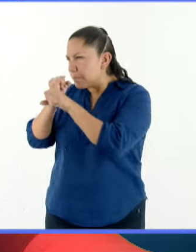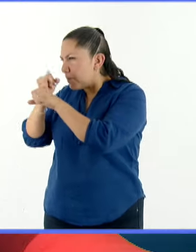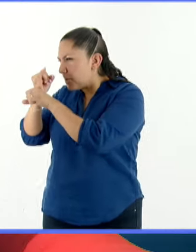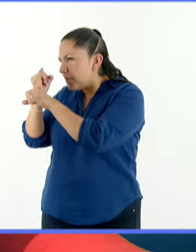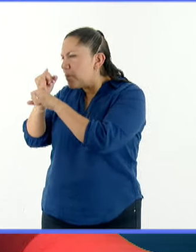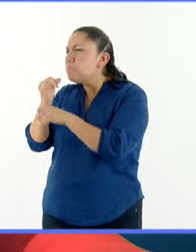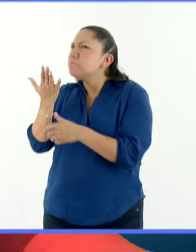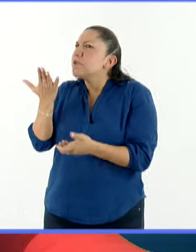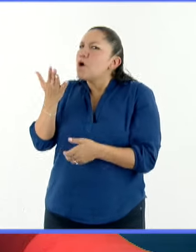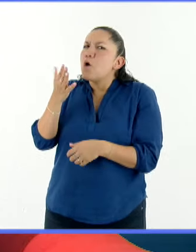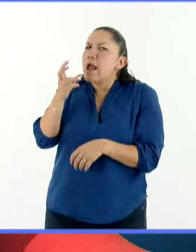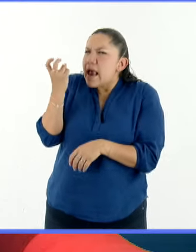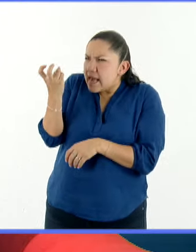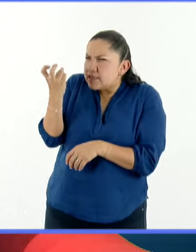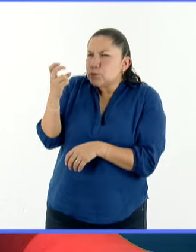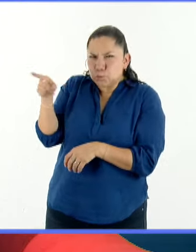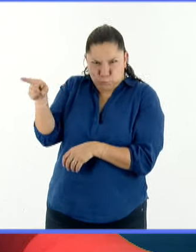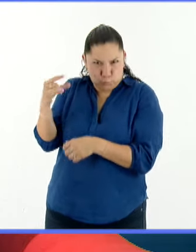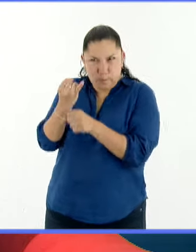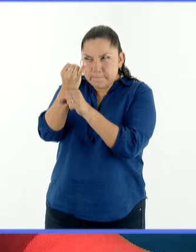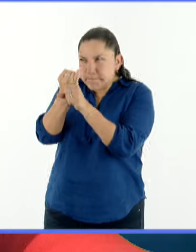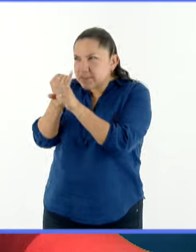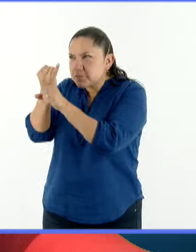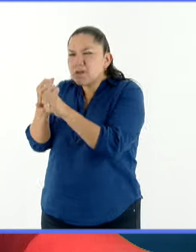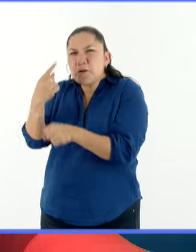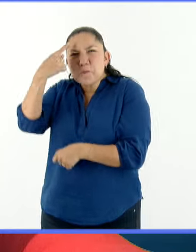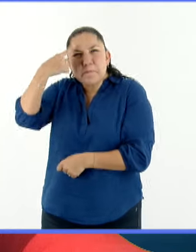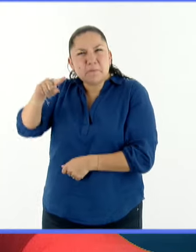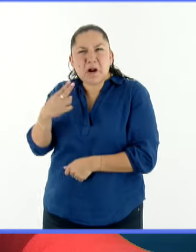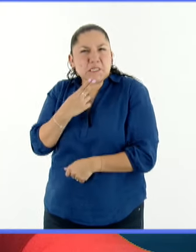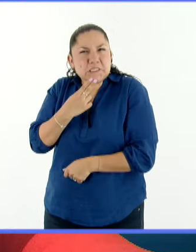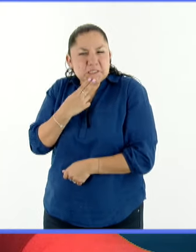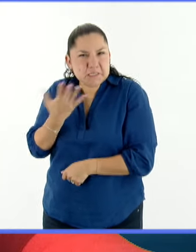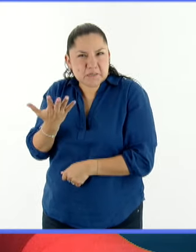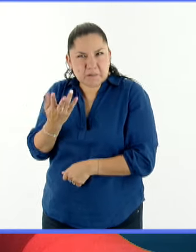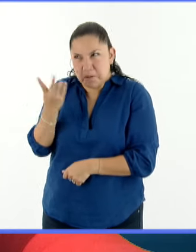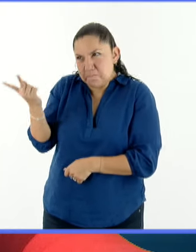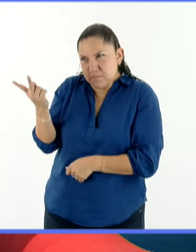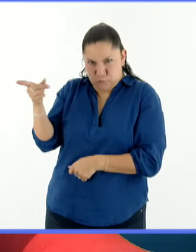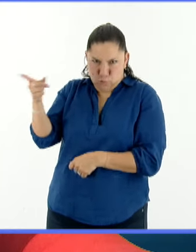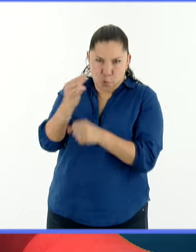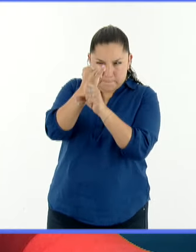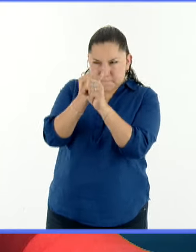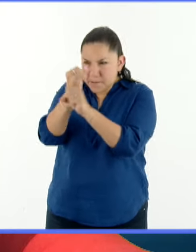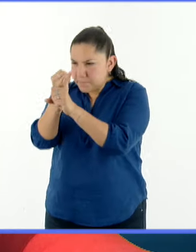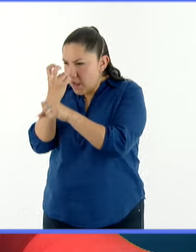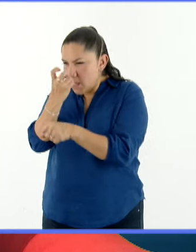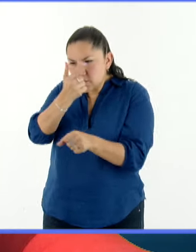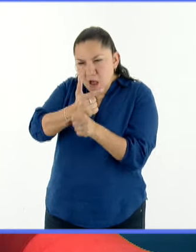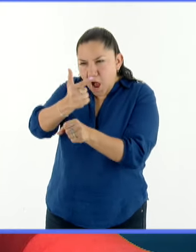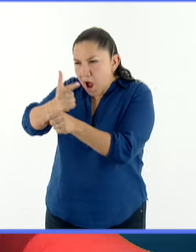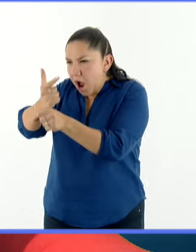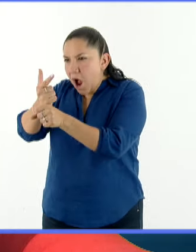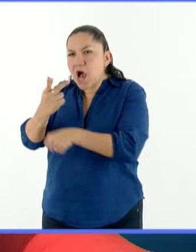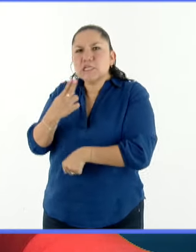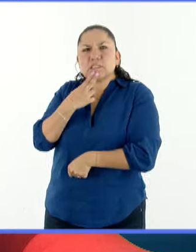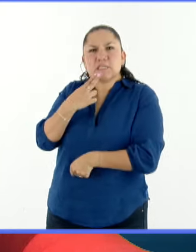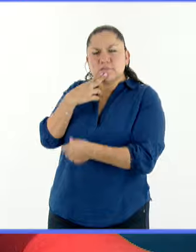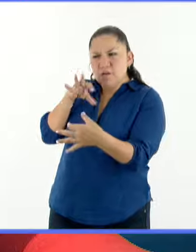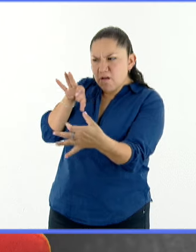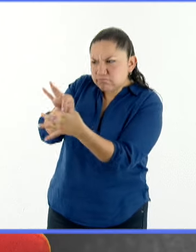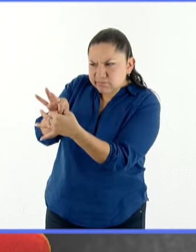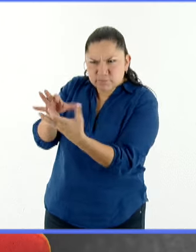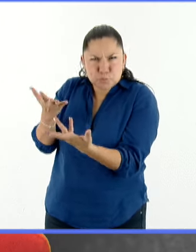el efecto? ¿Para qué estudiar todo esto que nos está mencionando? ¿Cuál es, digamos, la aplicación práctica de toda esta investigación?